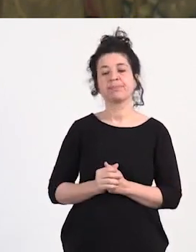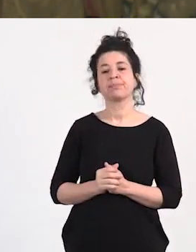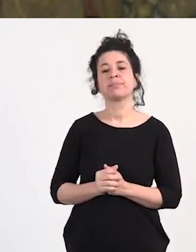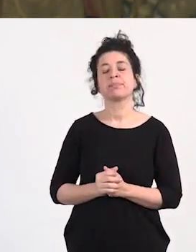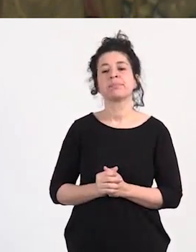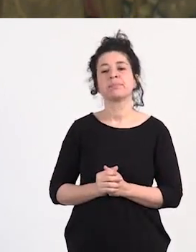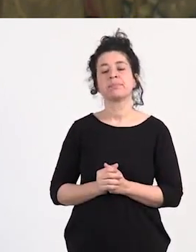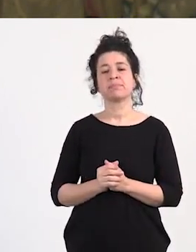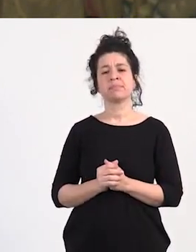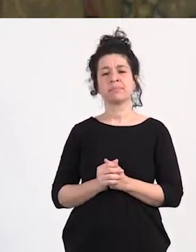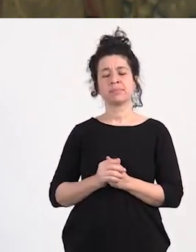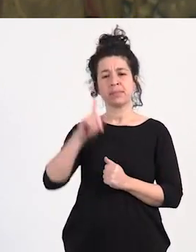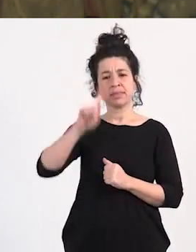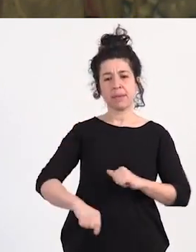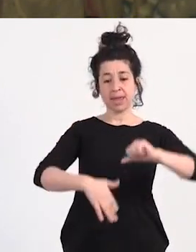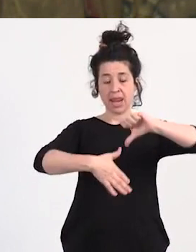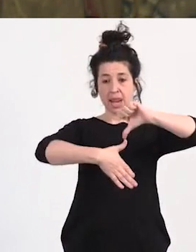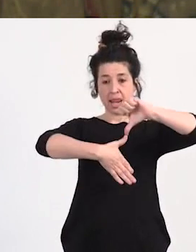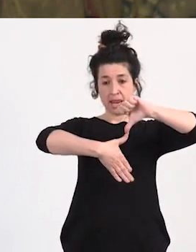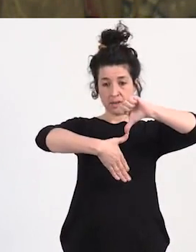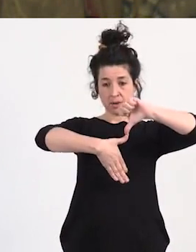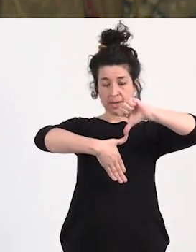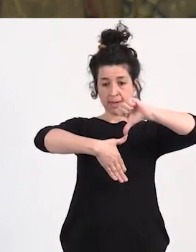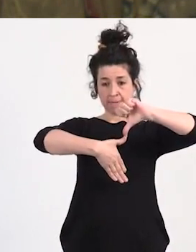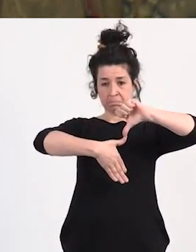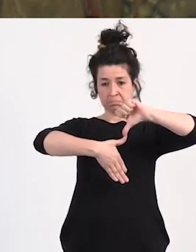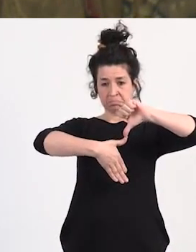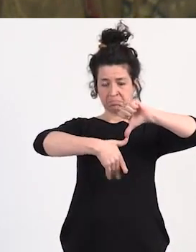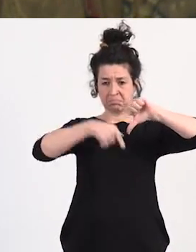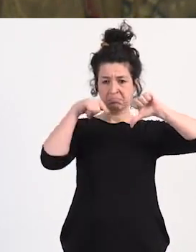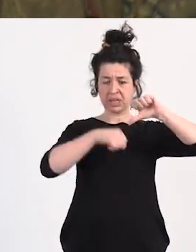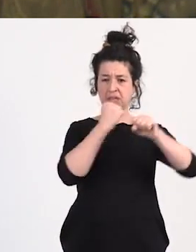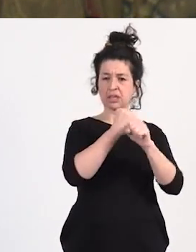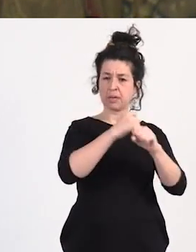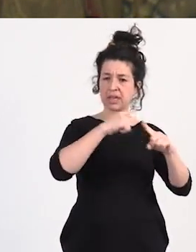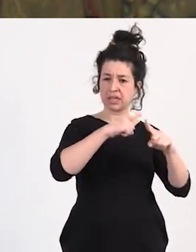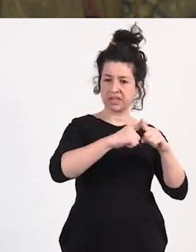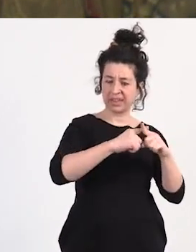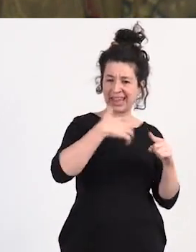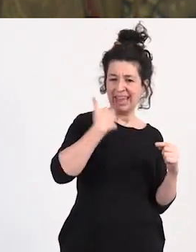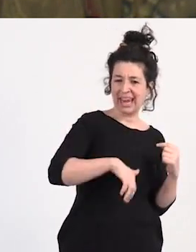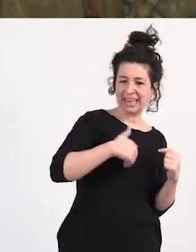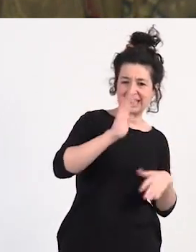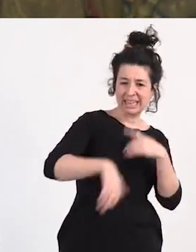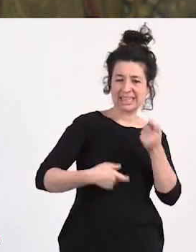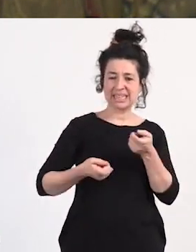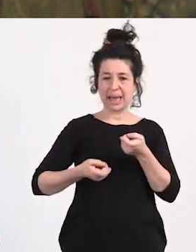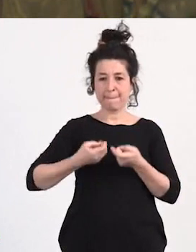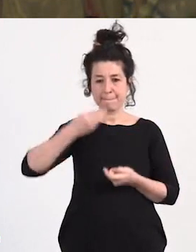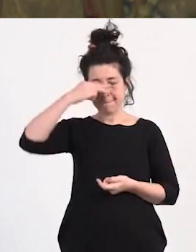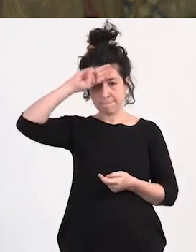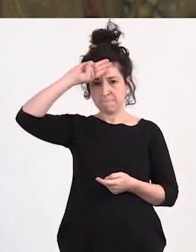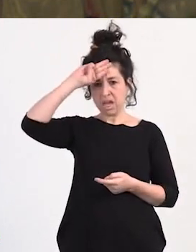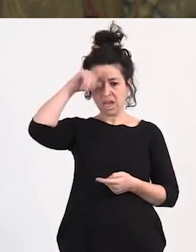luego en Latinoamérica están organizadas las trabajadoras sexuales desde Argentina hasta México están